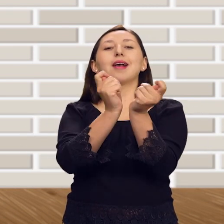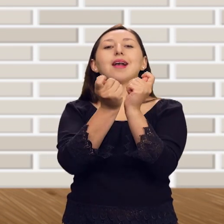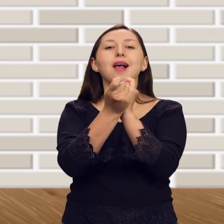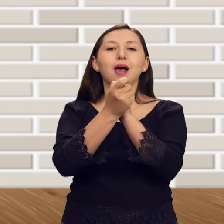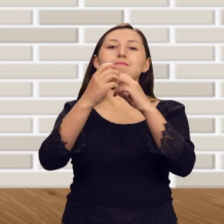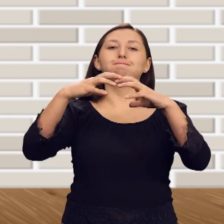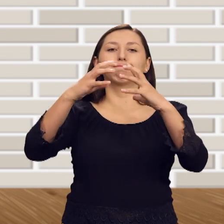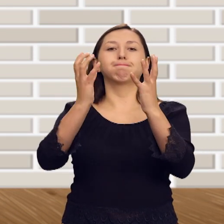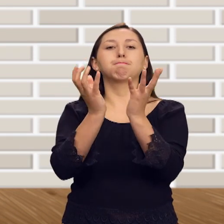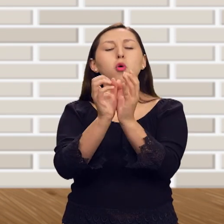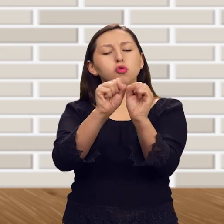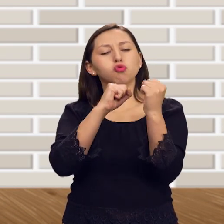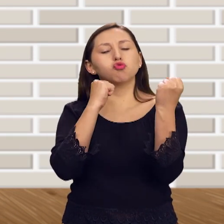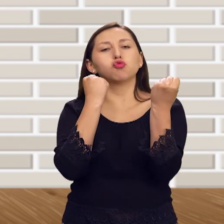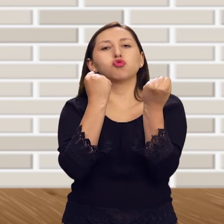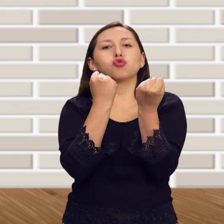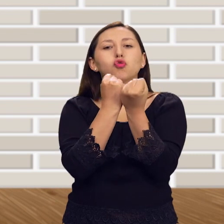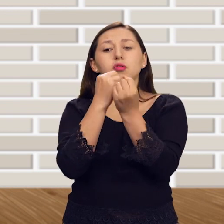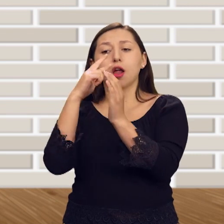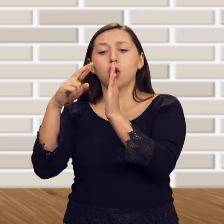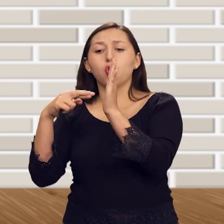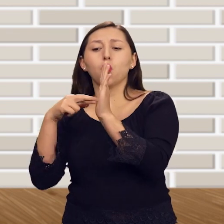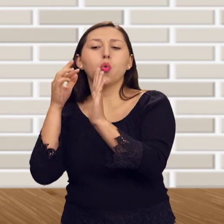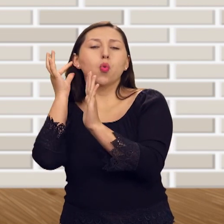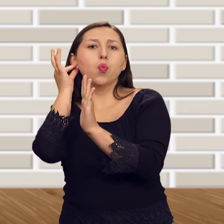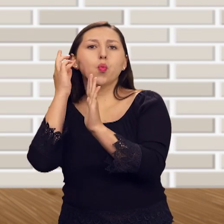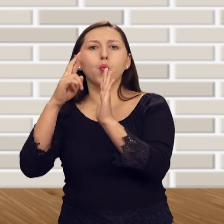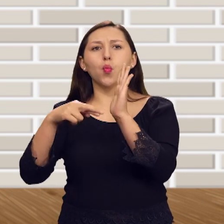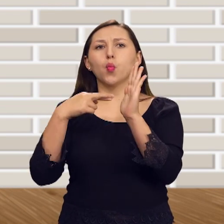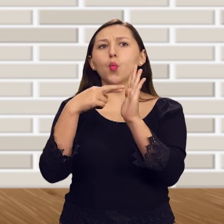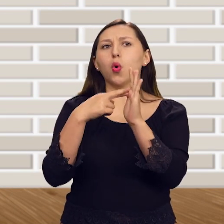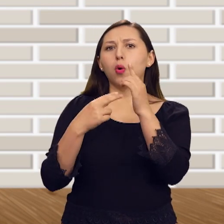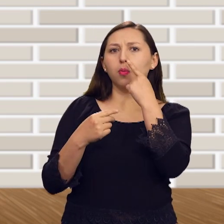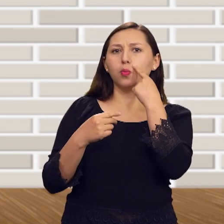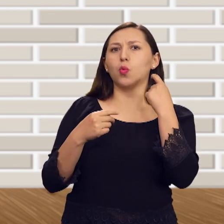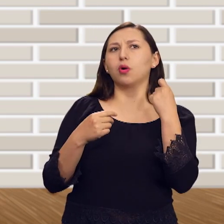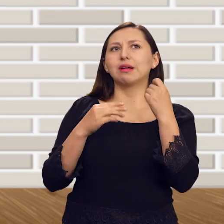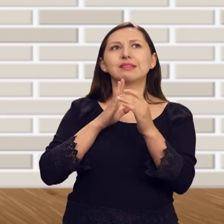sociedad sobre los roles de género y las normas patriarcales.